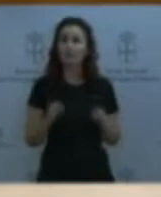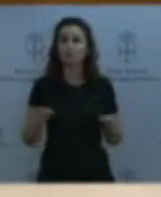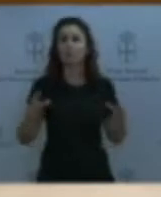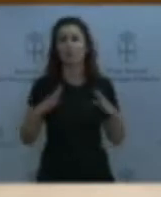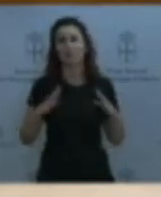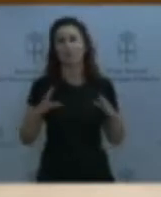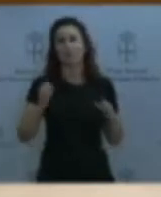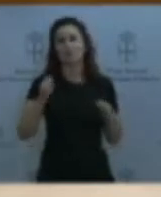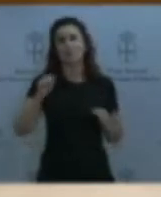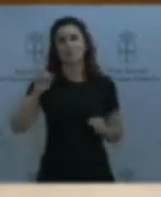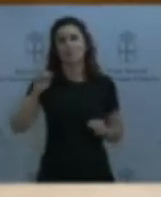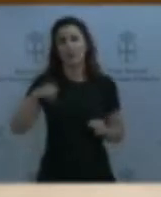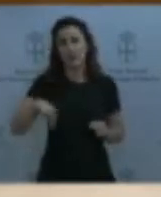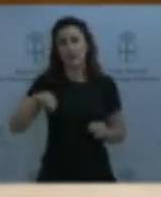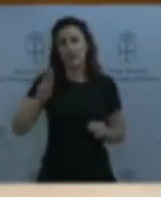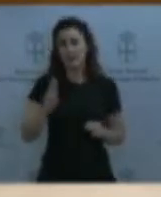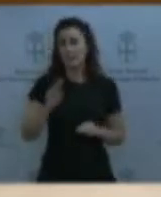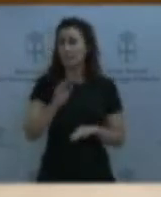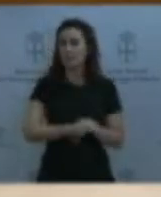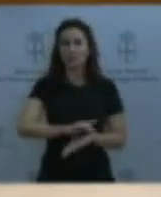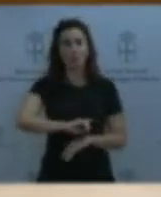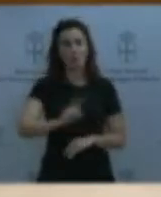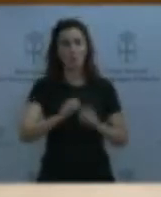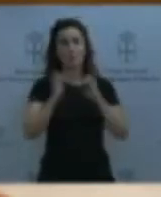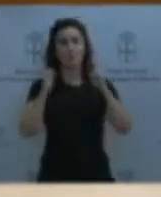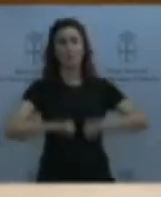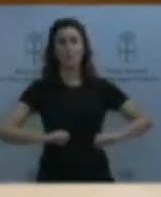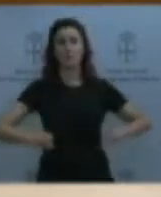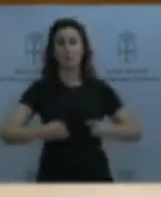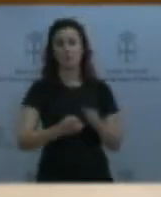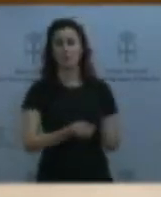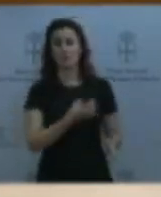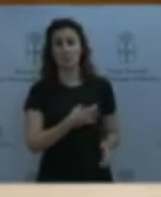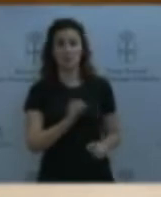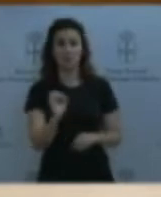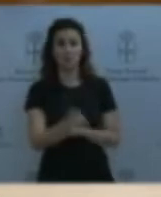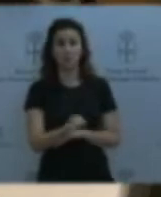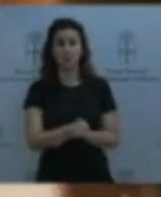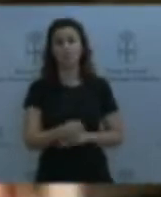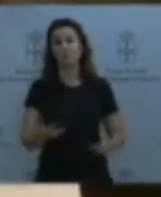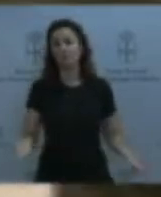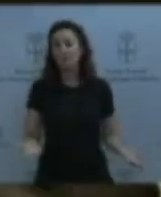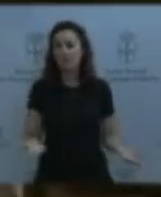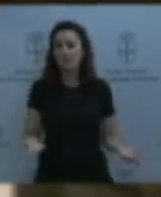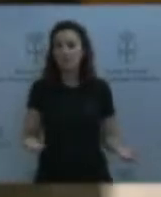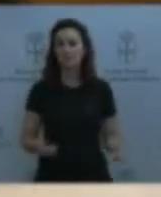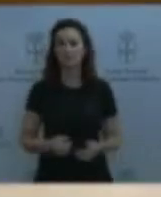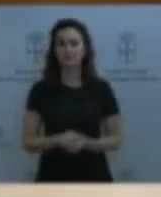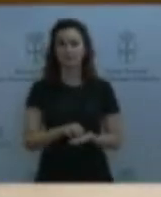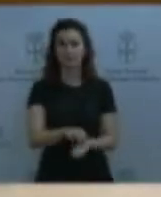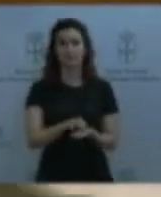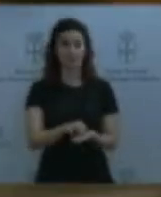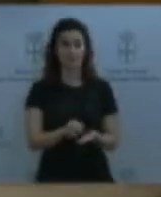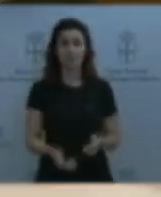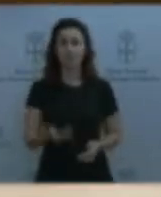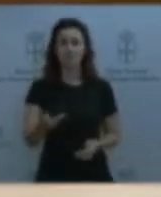convenio colectivo, como si no se tratara ni de un servicio esencial, de esos que hasta el mismo Rajoy permitía